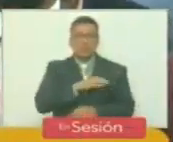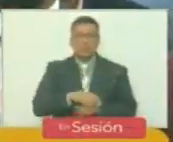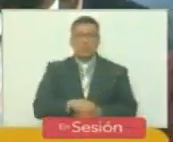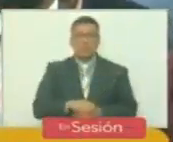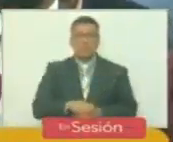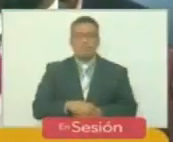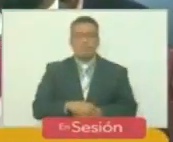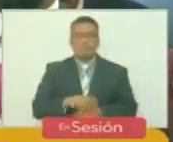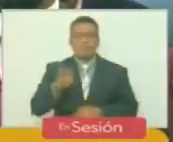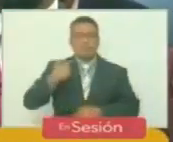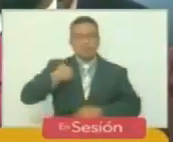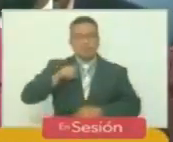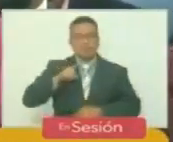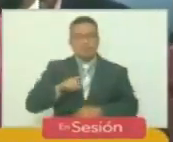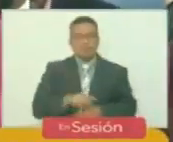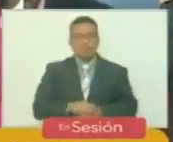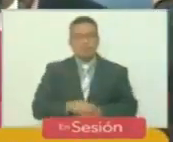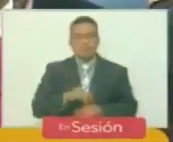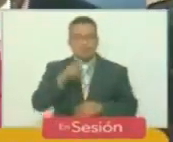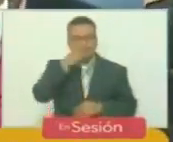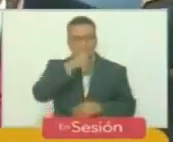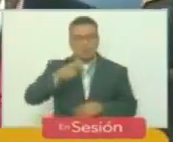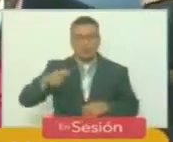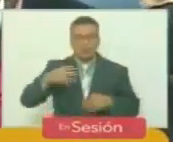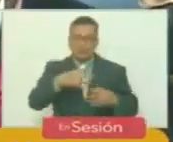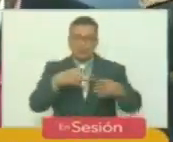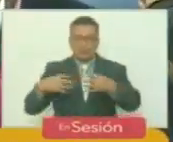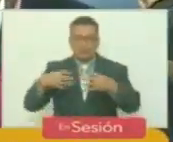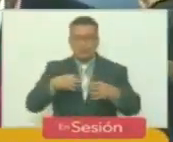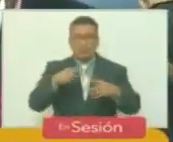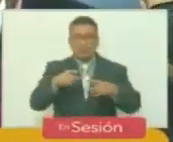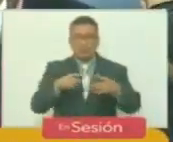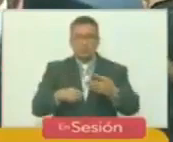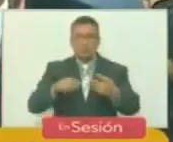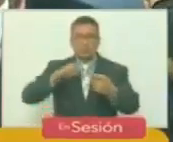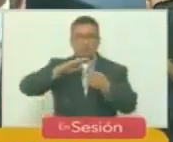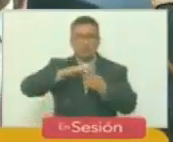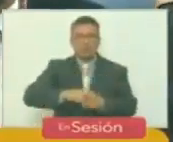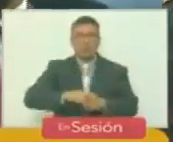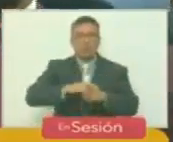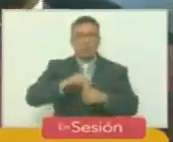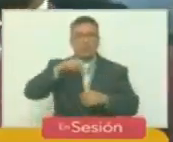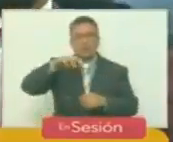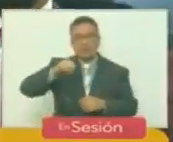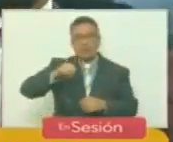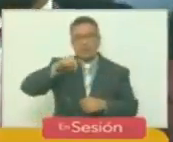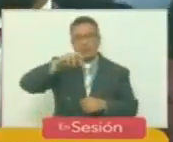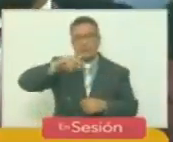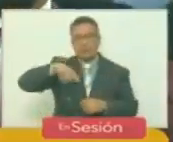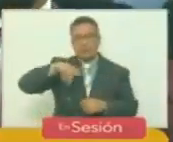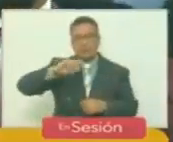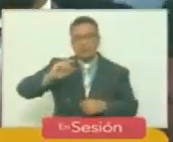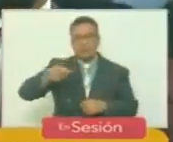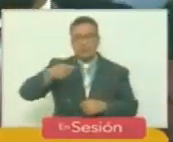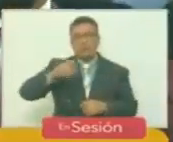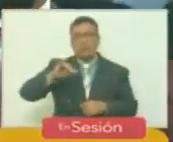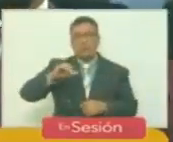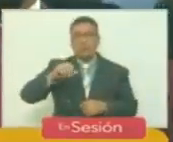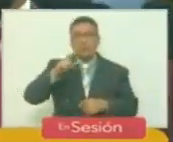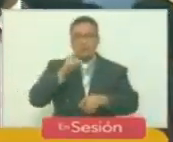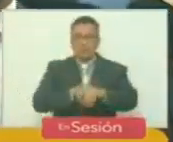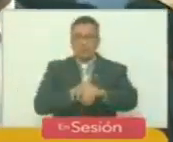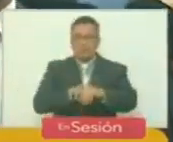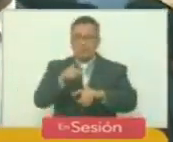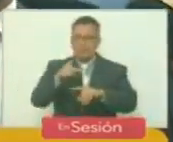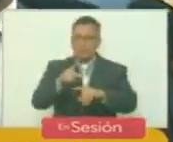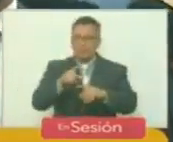que habíamos, como pueblo, luchado contra la dictadura de Marcos Pérez Jiménez. En ese marco